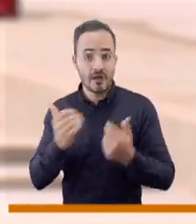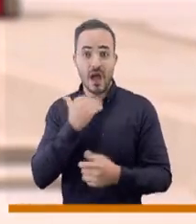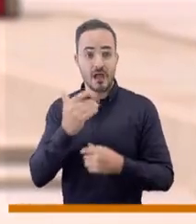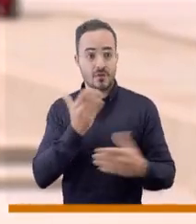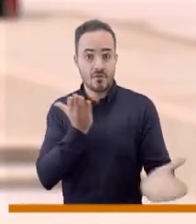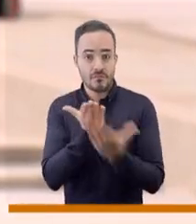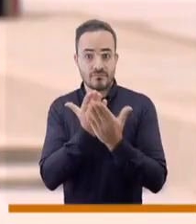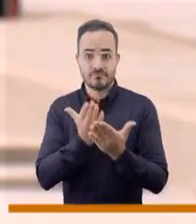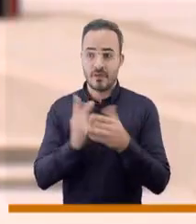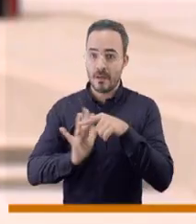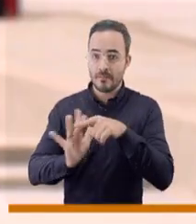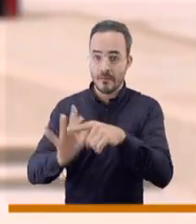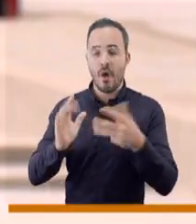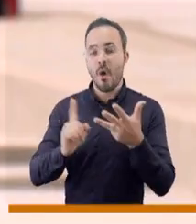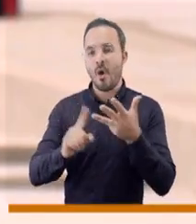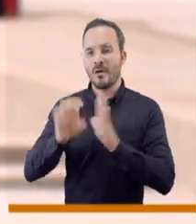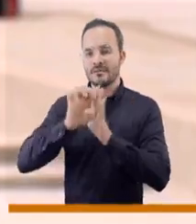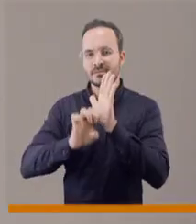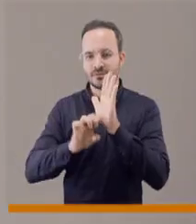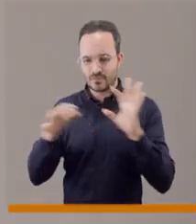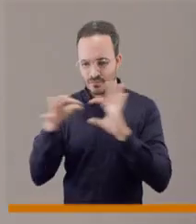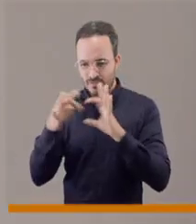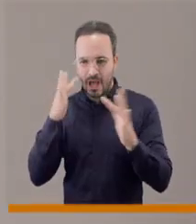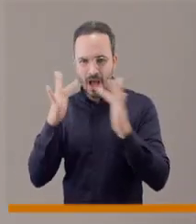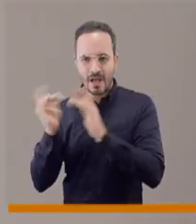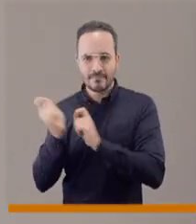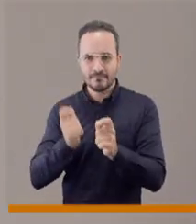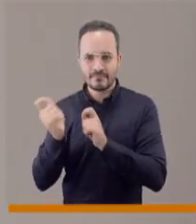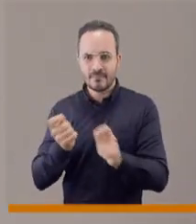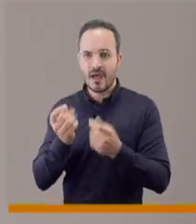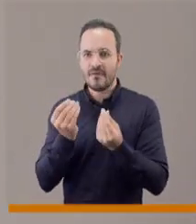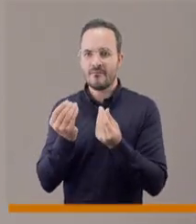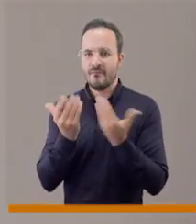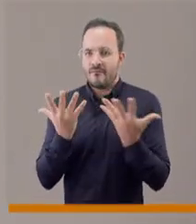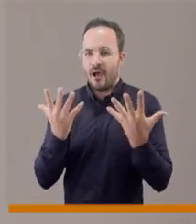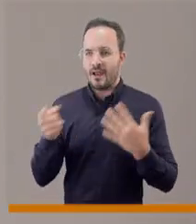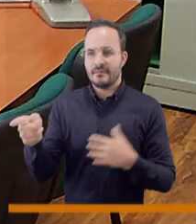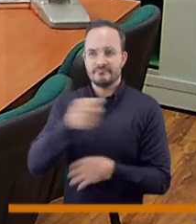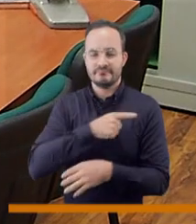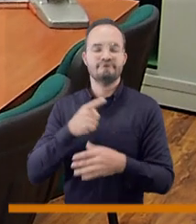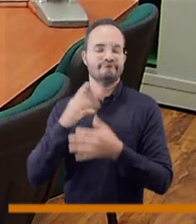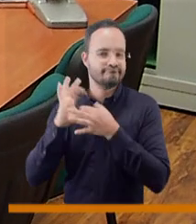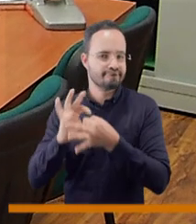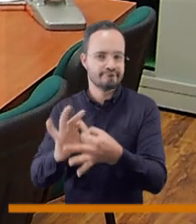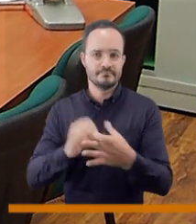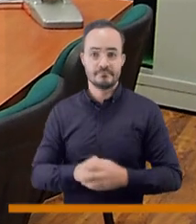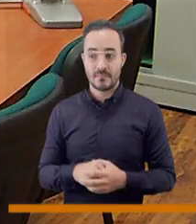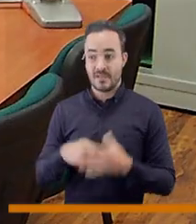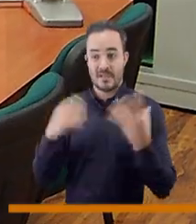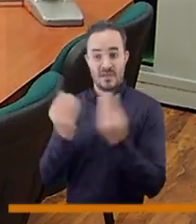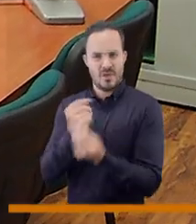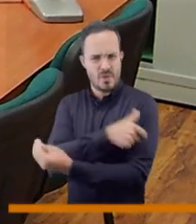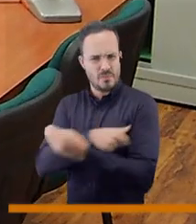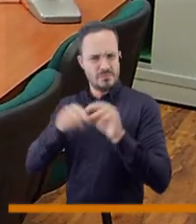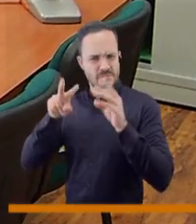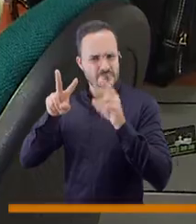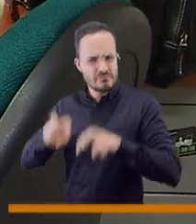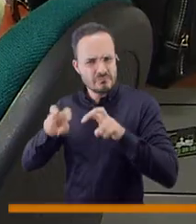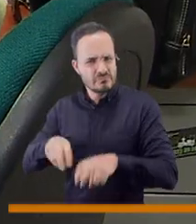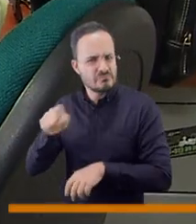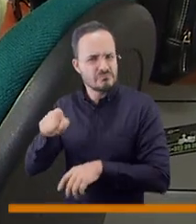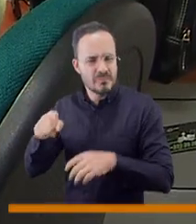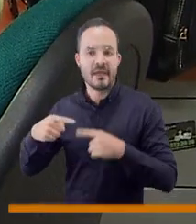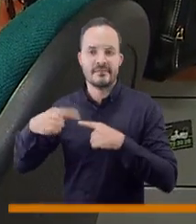desarrolla, además de los estatutos de valorización. Las comisiones permanentes es donde se hace el estudio previo y las